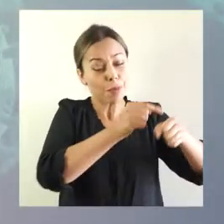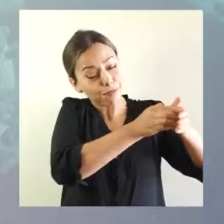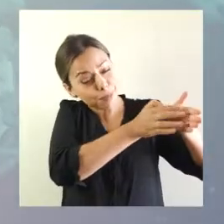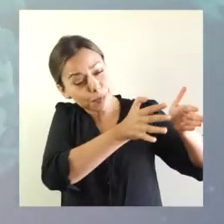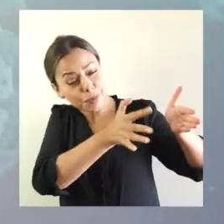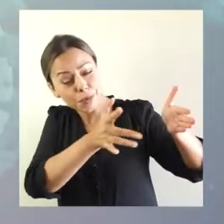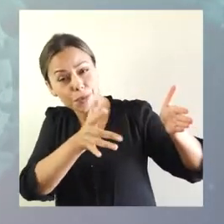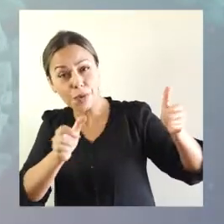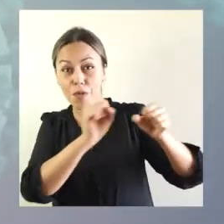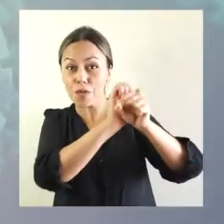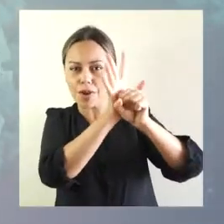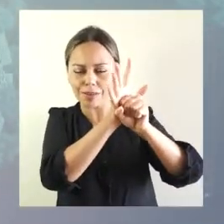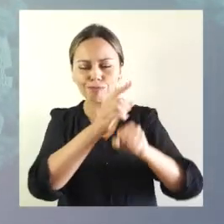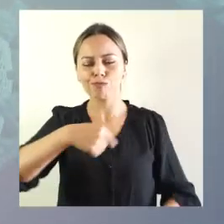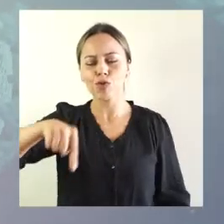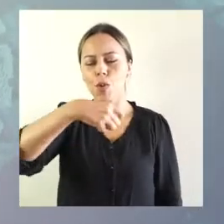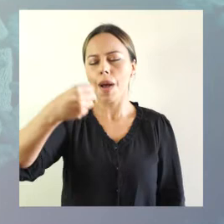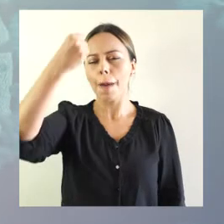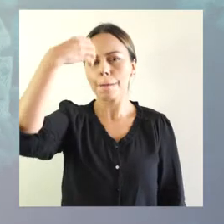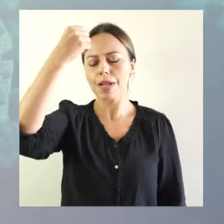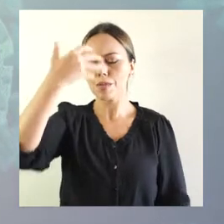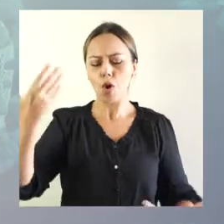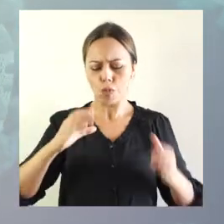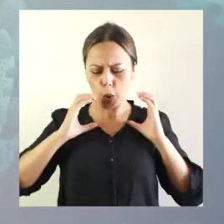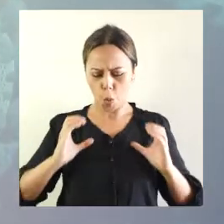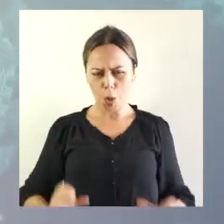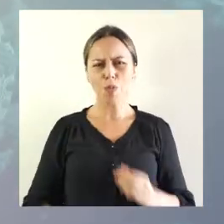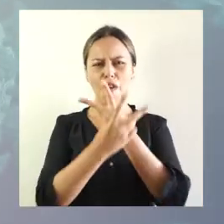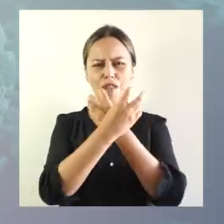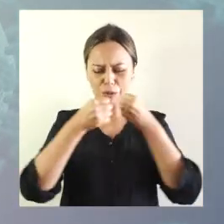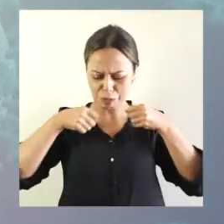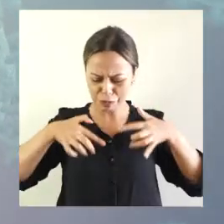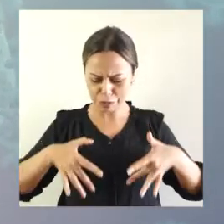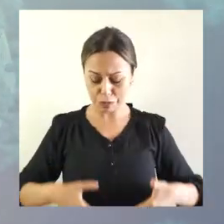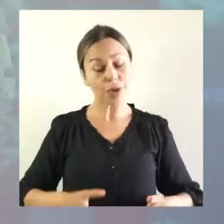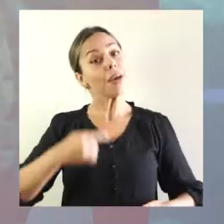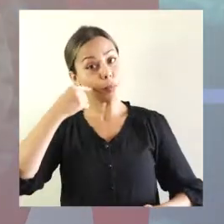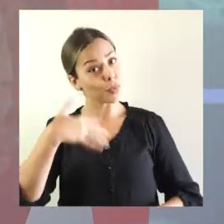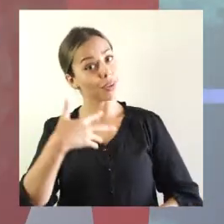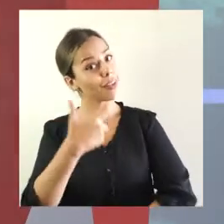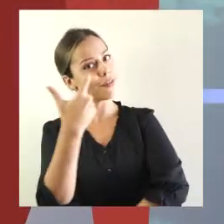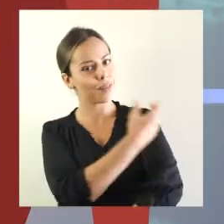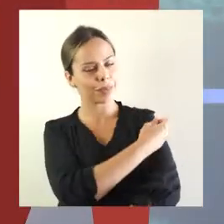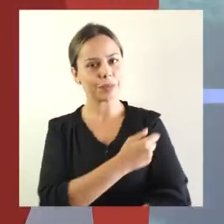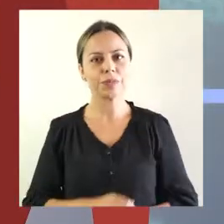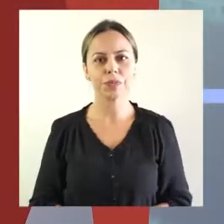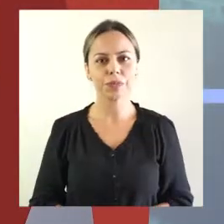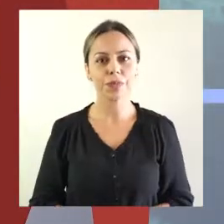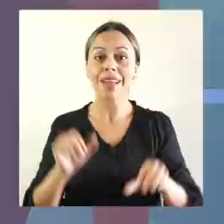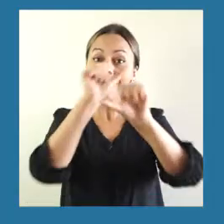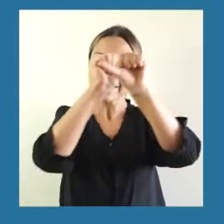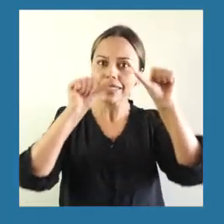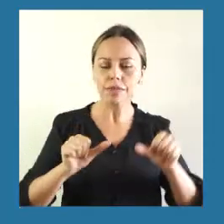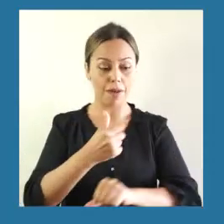pandemia hemos aprendido sobre el efecto de los virus en nuestro cuerpo y lo importante que es estar vacunados. El